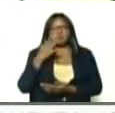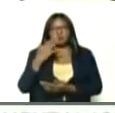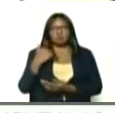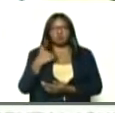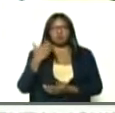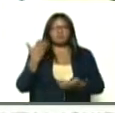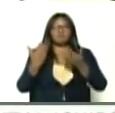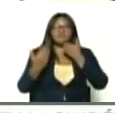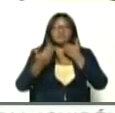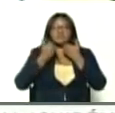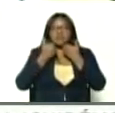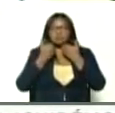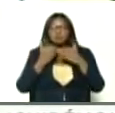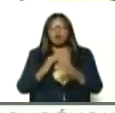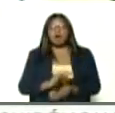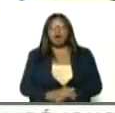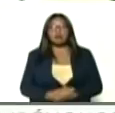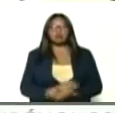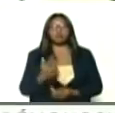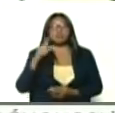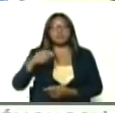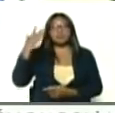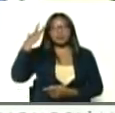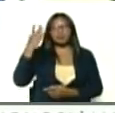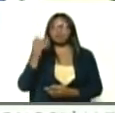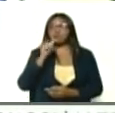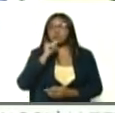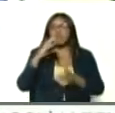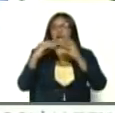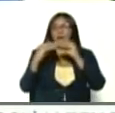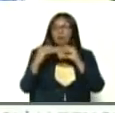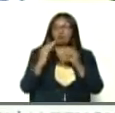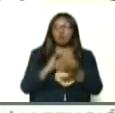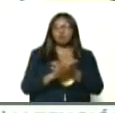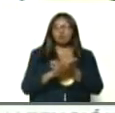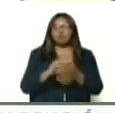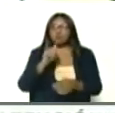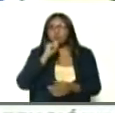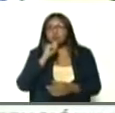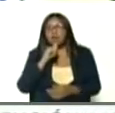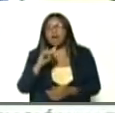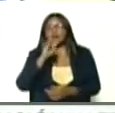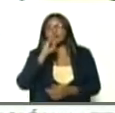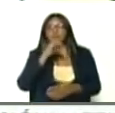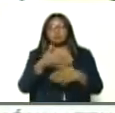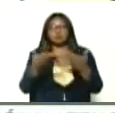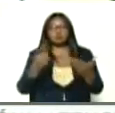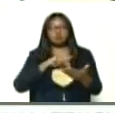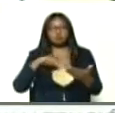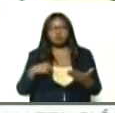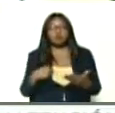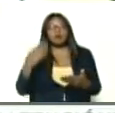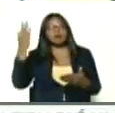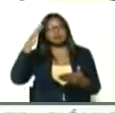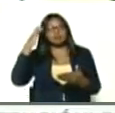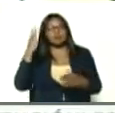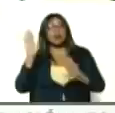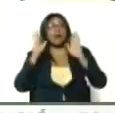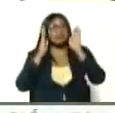contagiado, usted debe saber, con quien habló, donde habló, entonces reporte, para nosotros poder actuar,